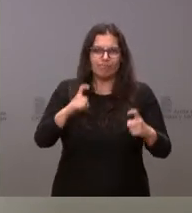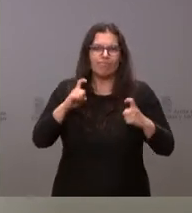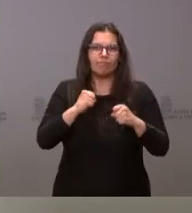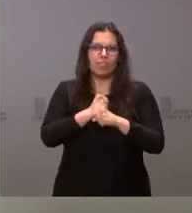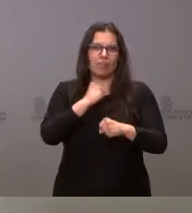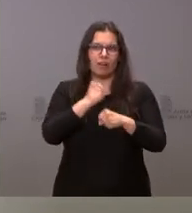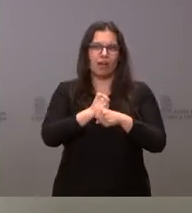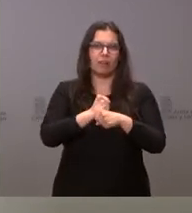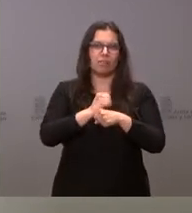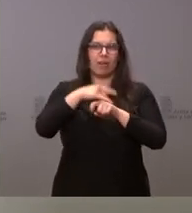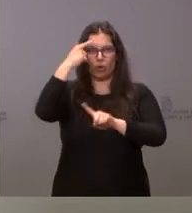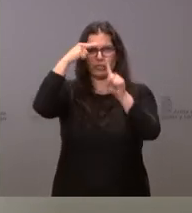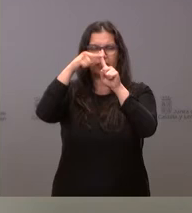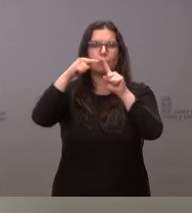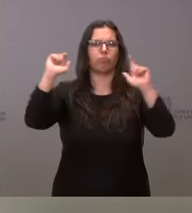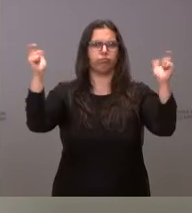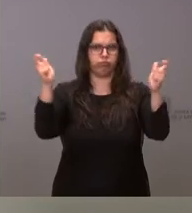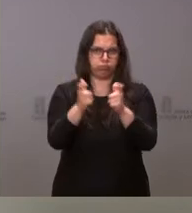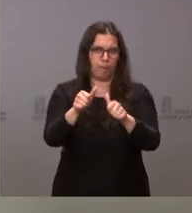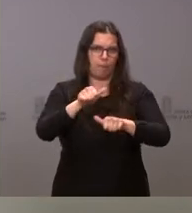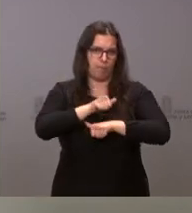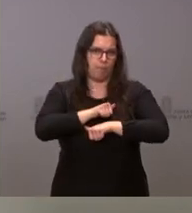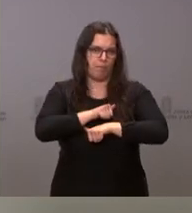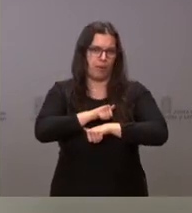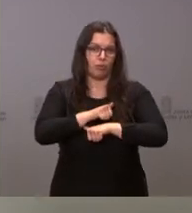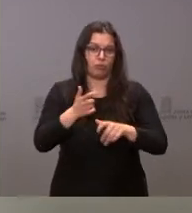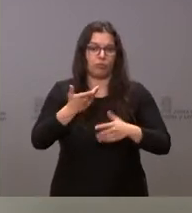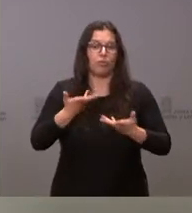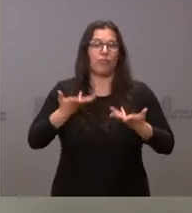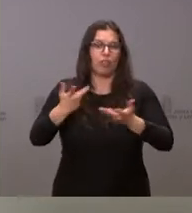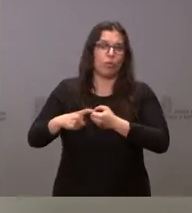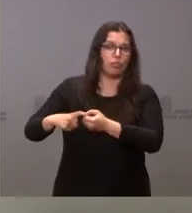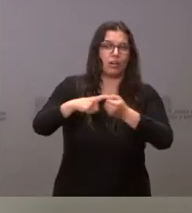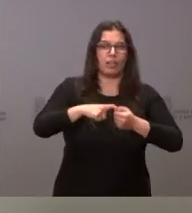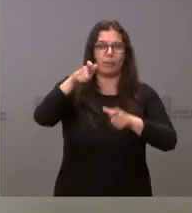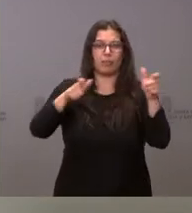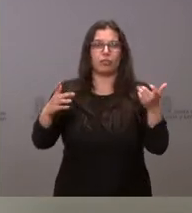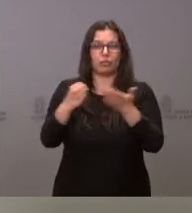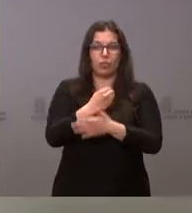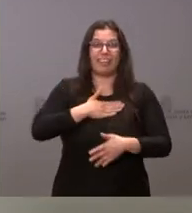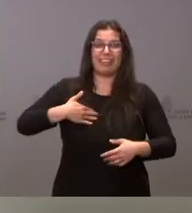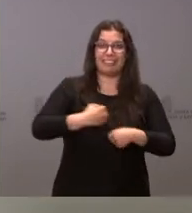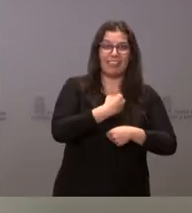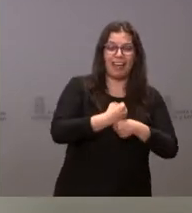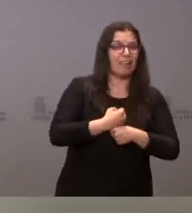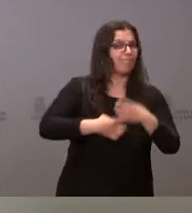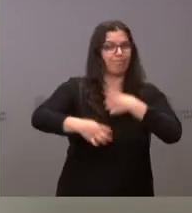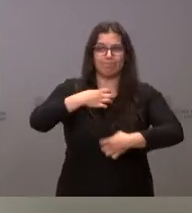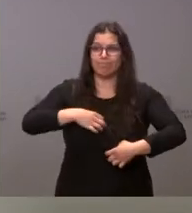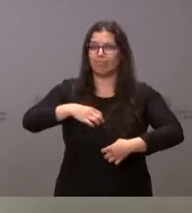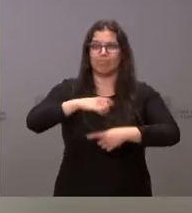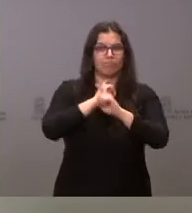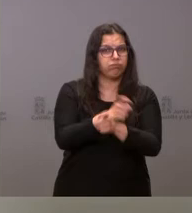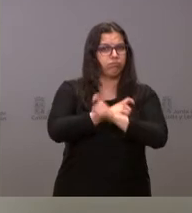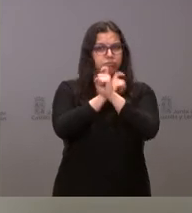plantearnos como objetivo. por tanto, nuestra solidaridad con todas las personas que queriendo trabajar no lo pueden hacer y nuestra